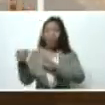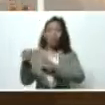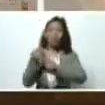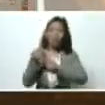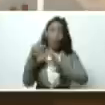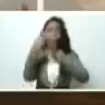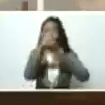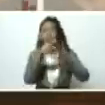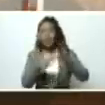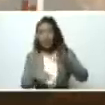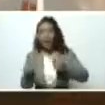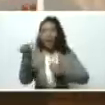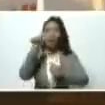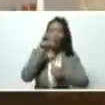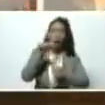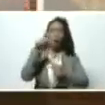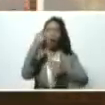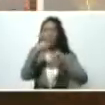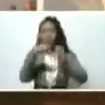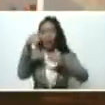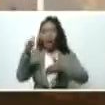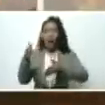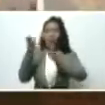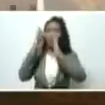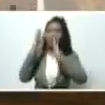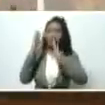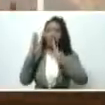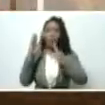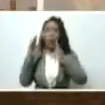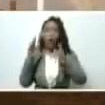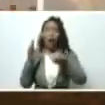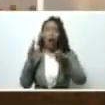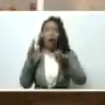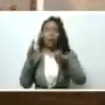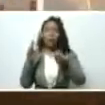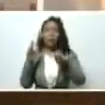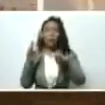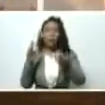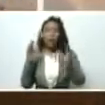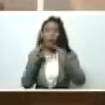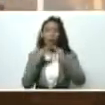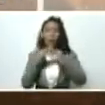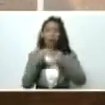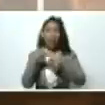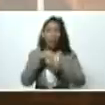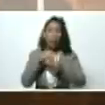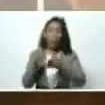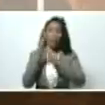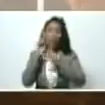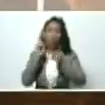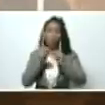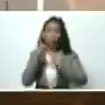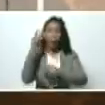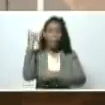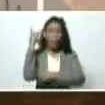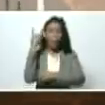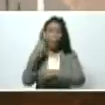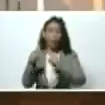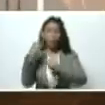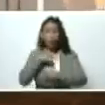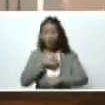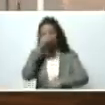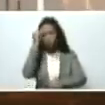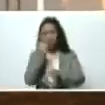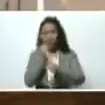enseres, con el agua que entró a los edificios, a los apartamentos, de algunas parroquias, pero estamos trabajando, mi